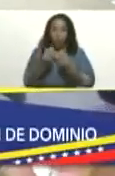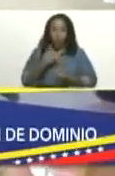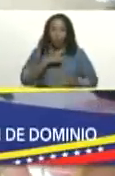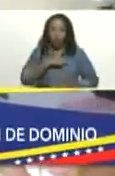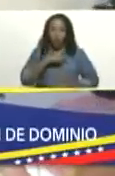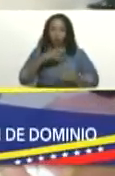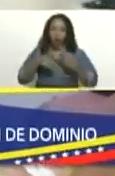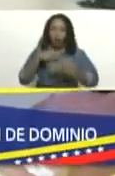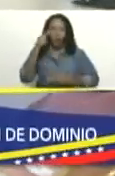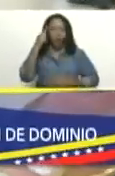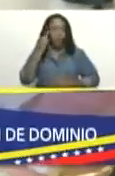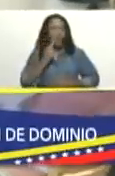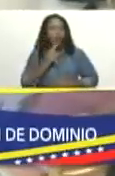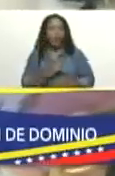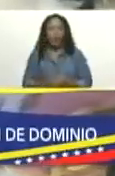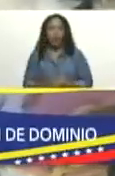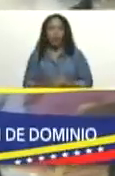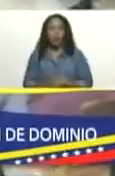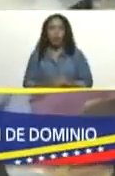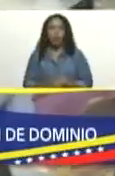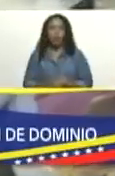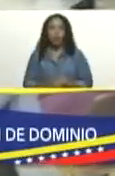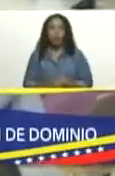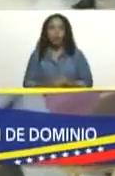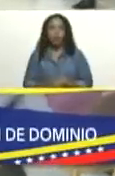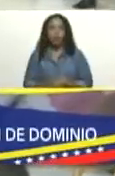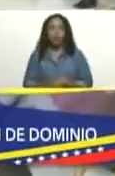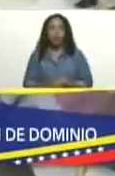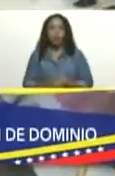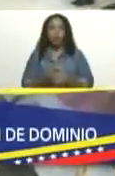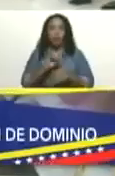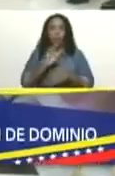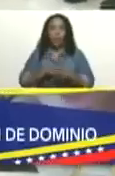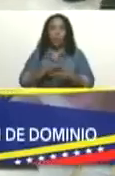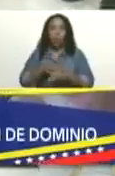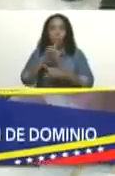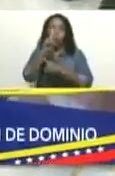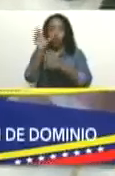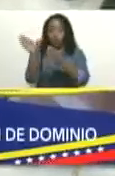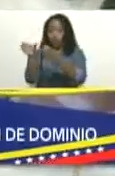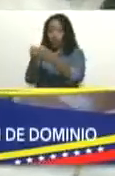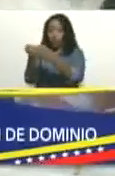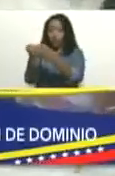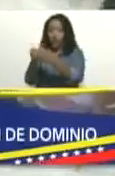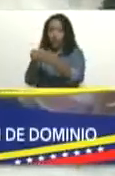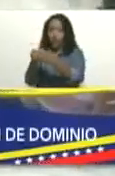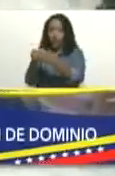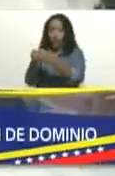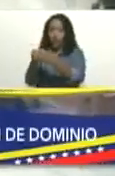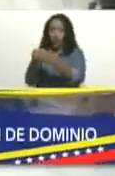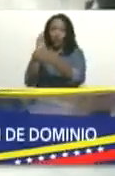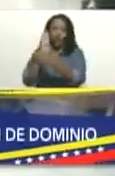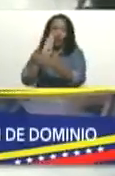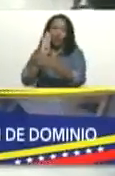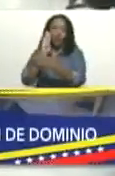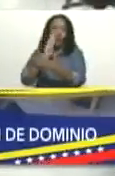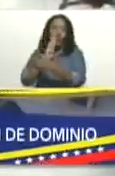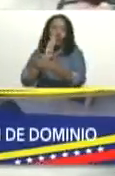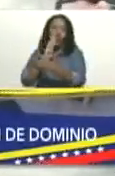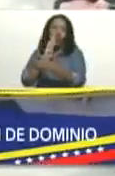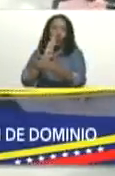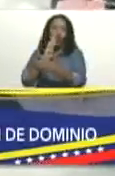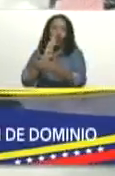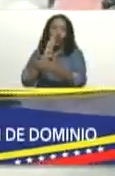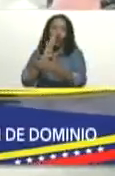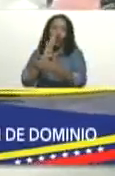revolución bolivariana, por un grupete de degenerados, de corruptos y